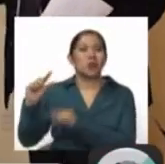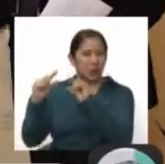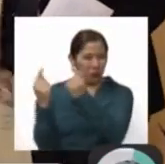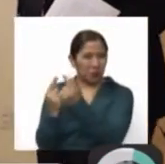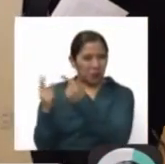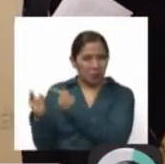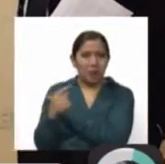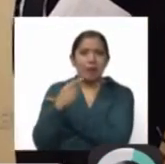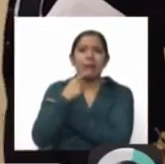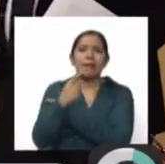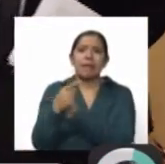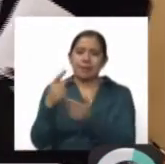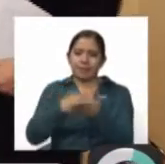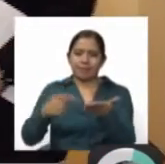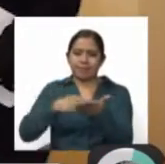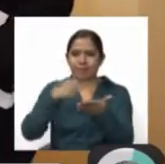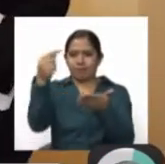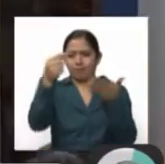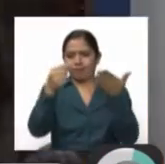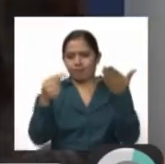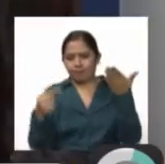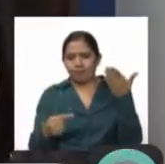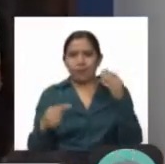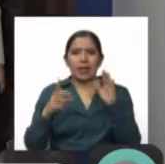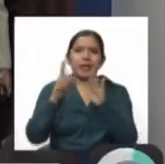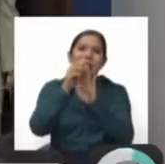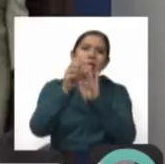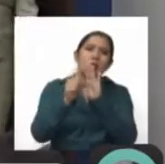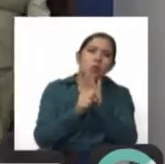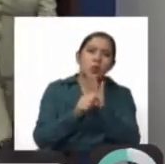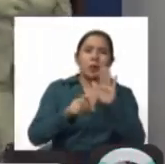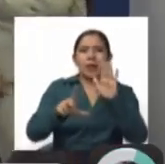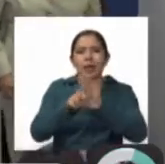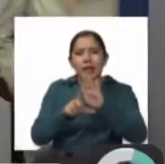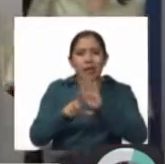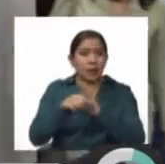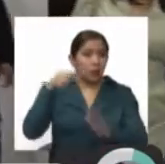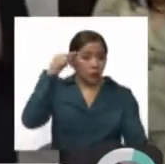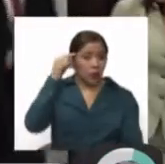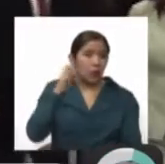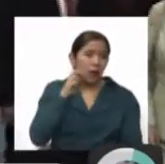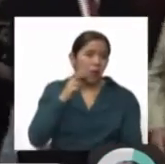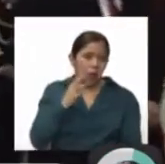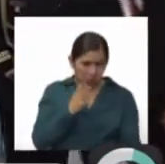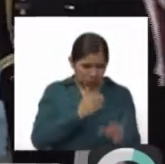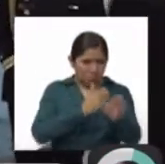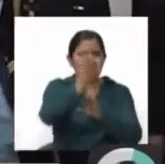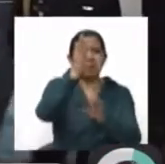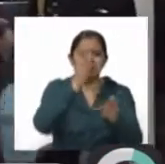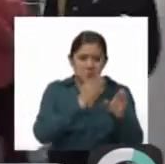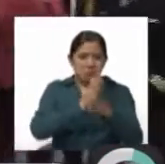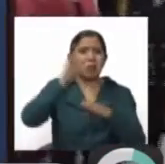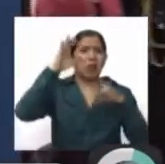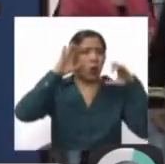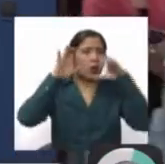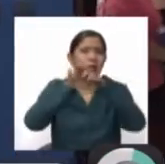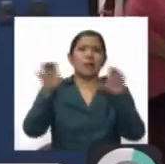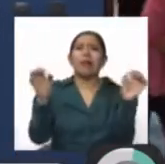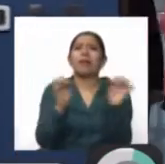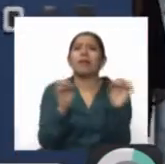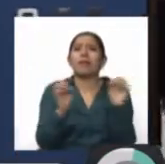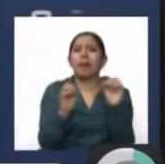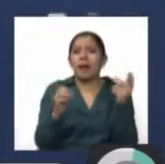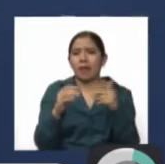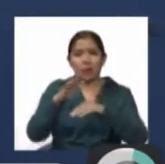supremos promulgados en 13 años del gobierno del presidente Evo Morales que autorizarían las contrataciones directas a sin licitaciones y